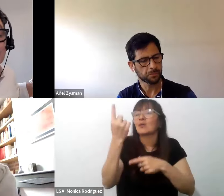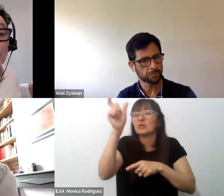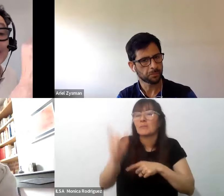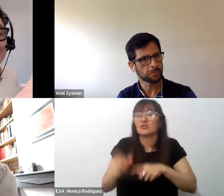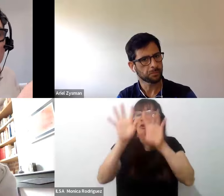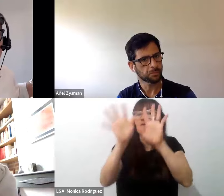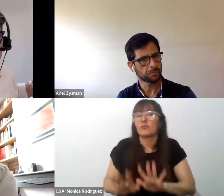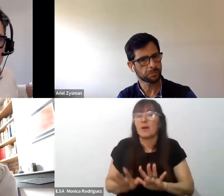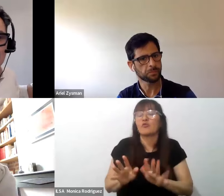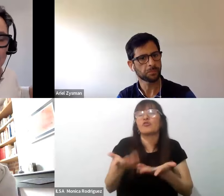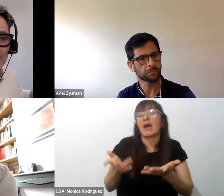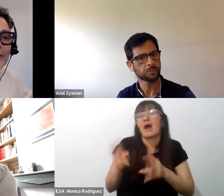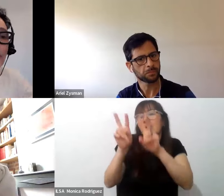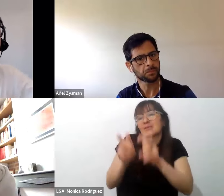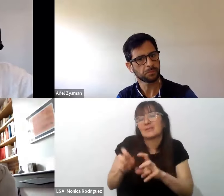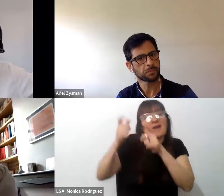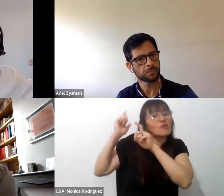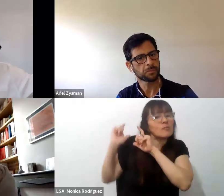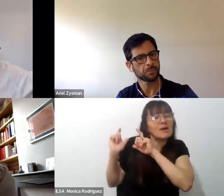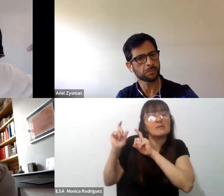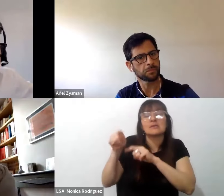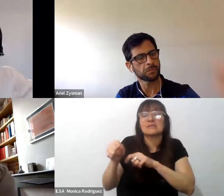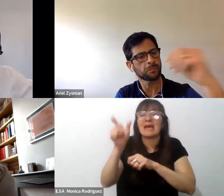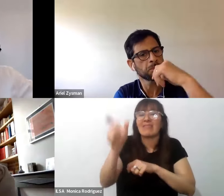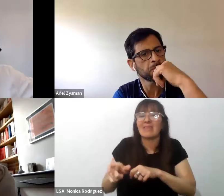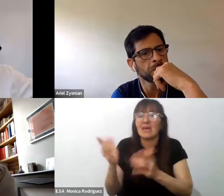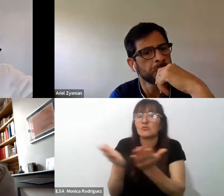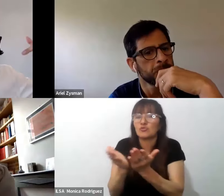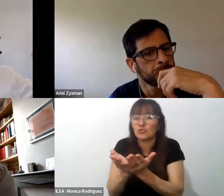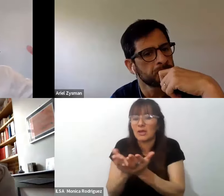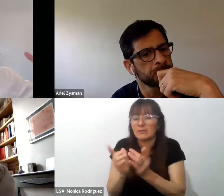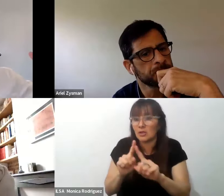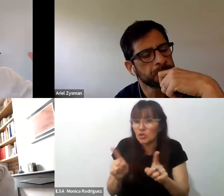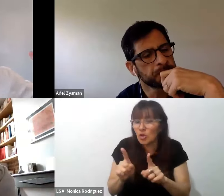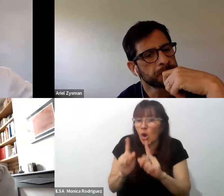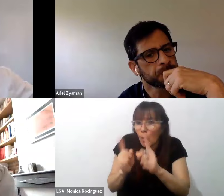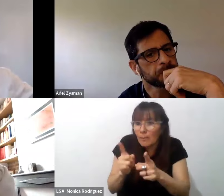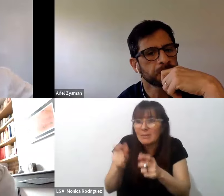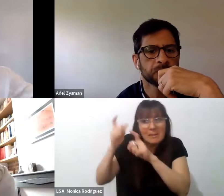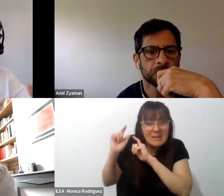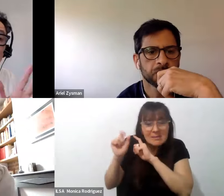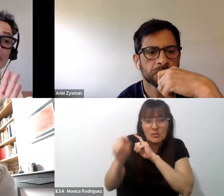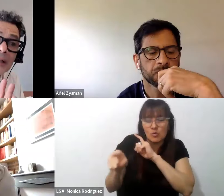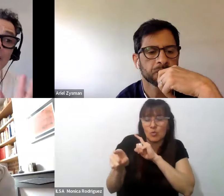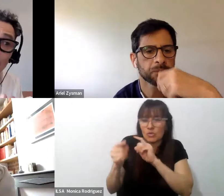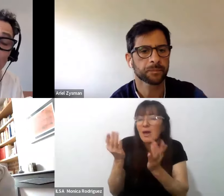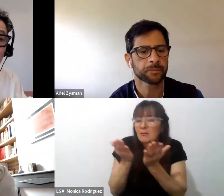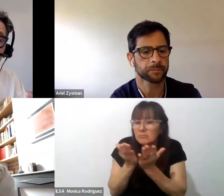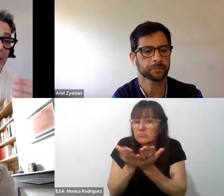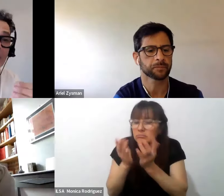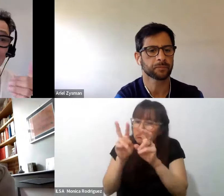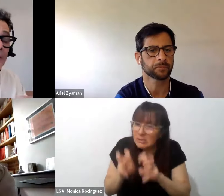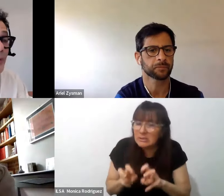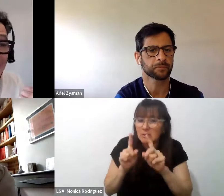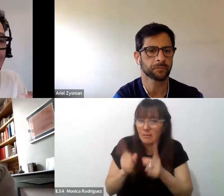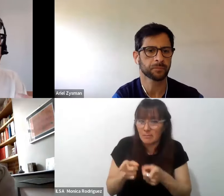experiencia o indaga la experiencia del estudiante sino su propia experiencia como formador y en cierta forma